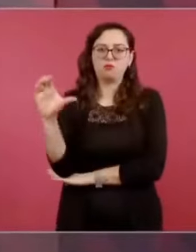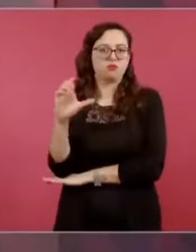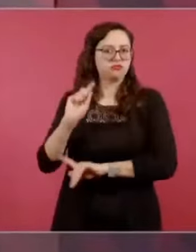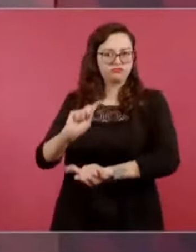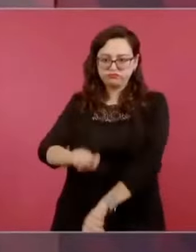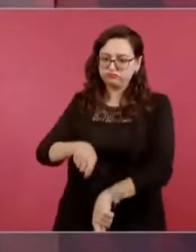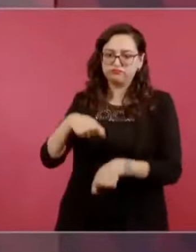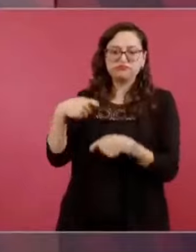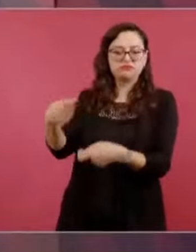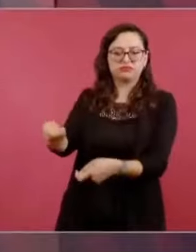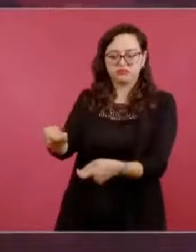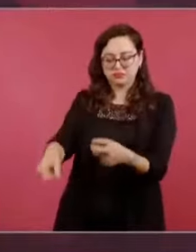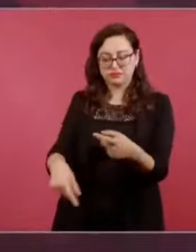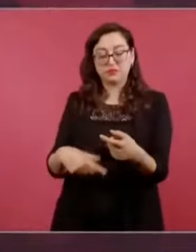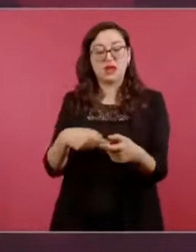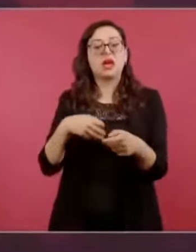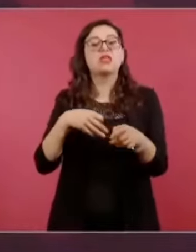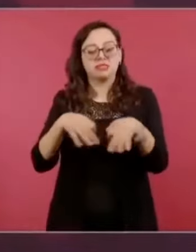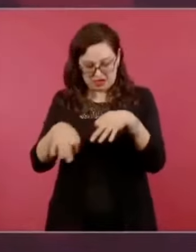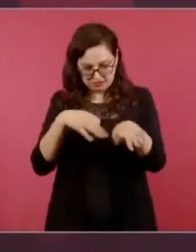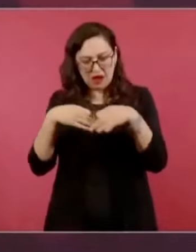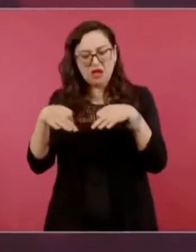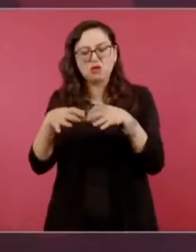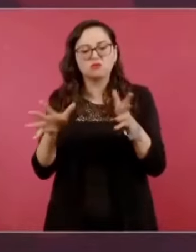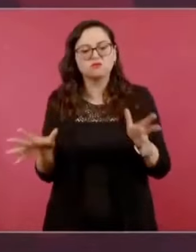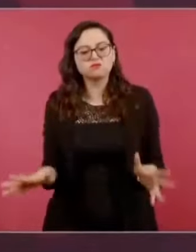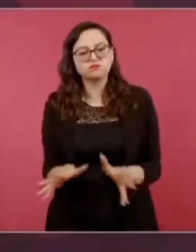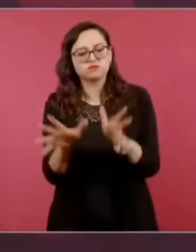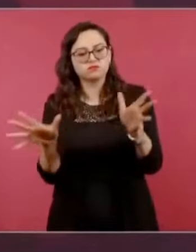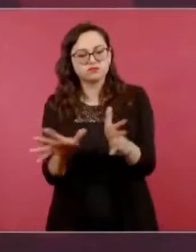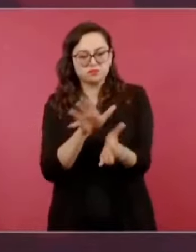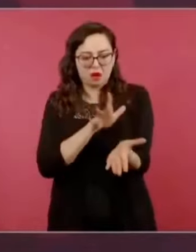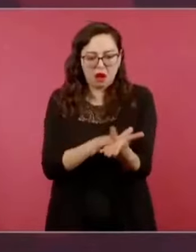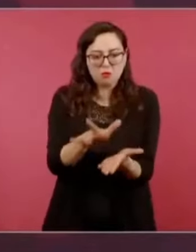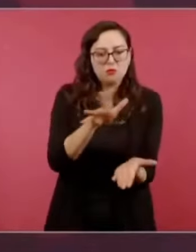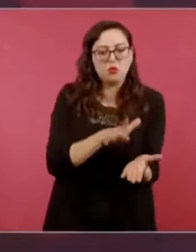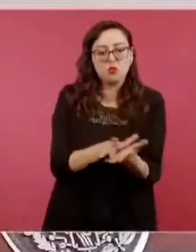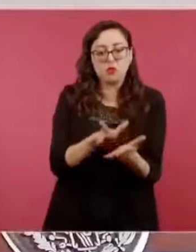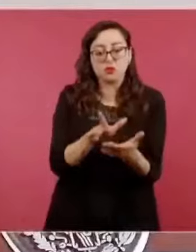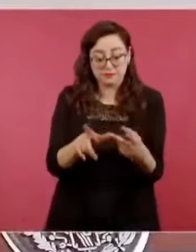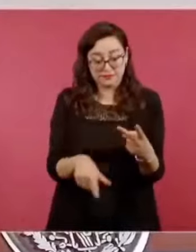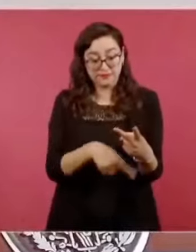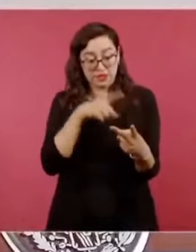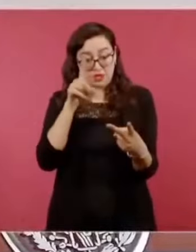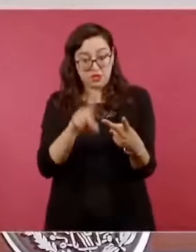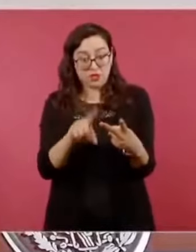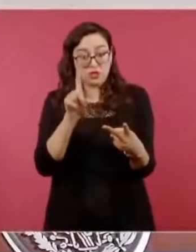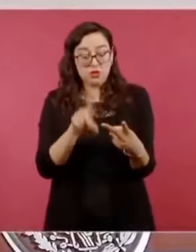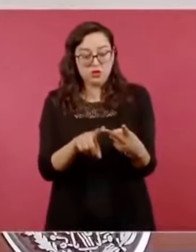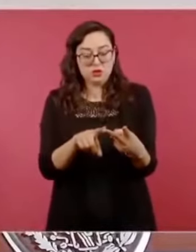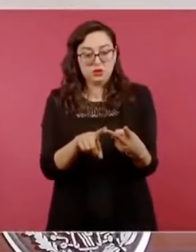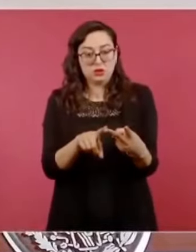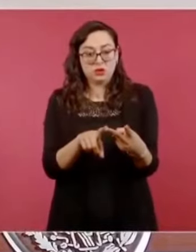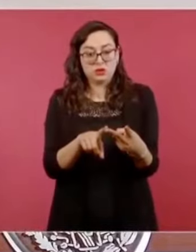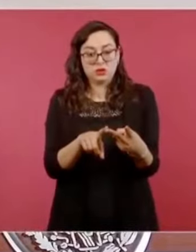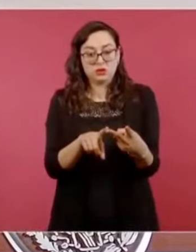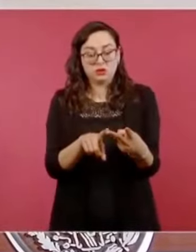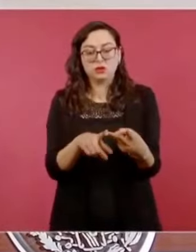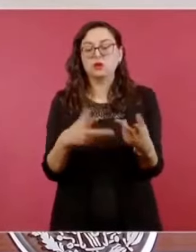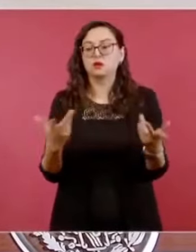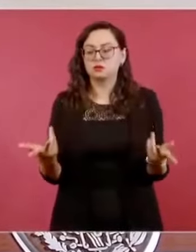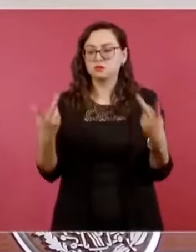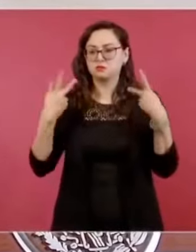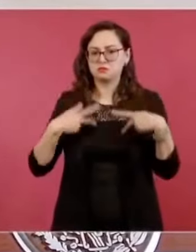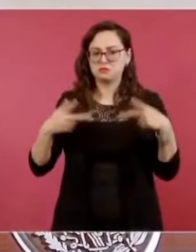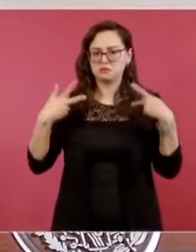a los obreros, luego impulsó la organización de las masas